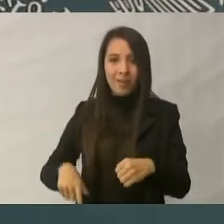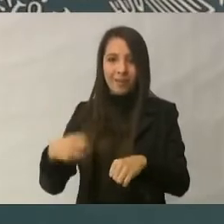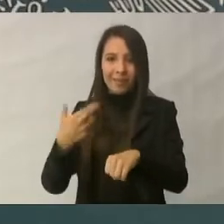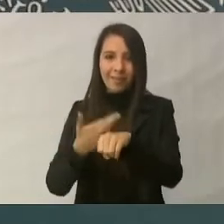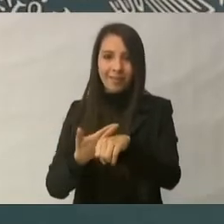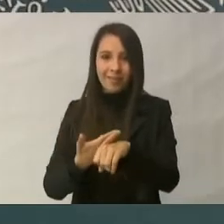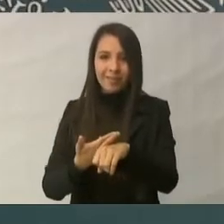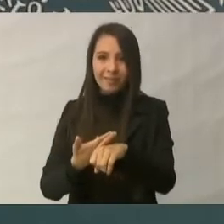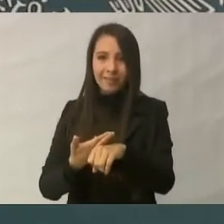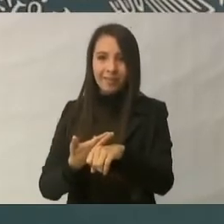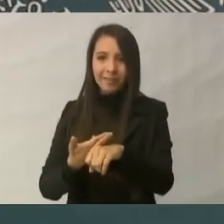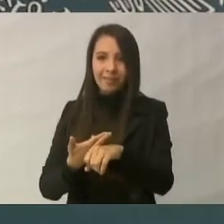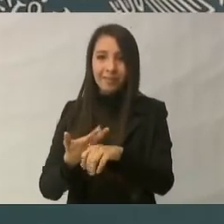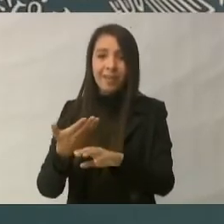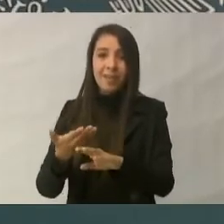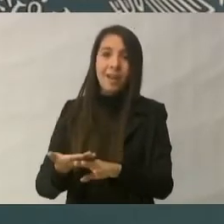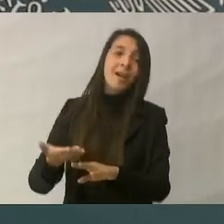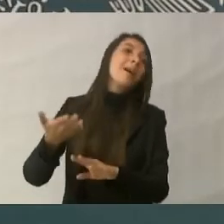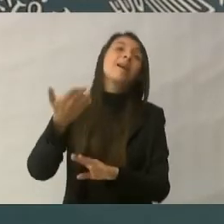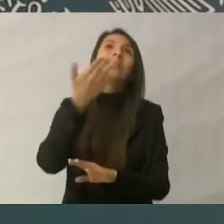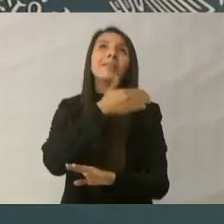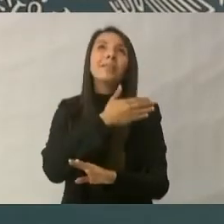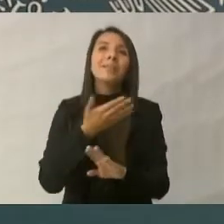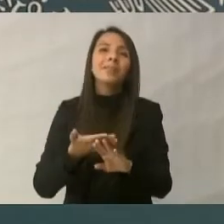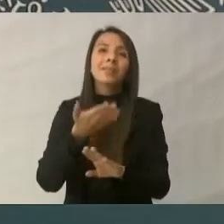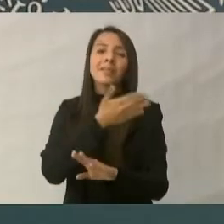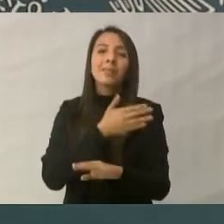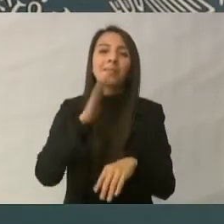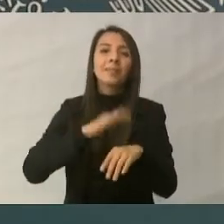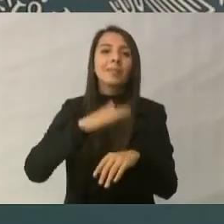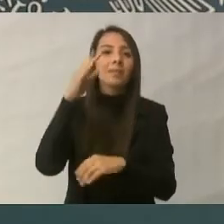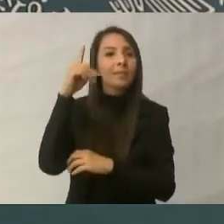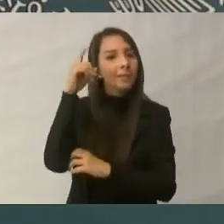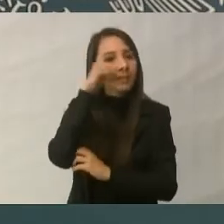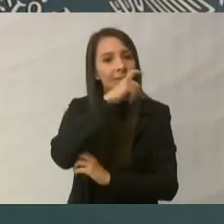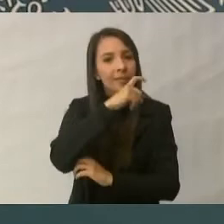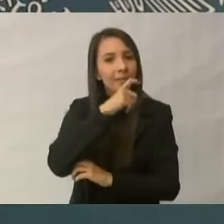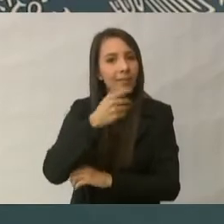cuando estábamos